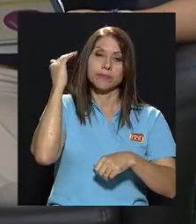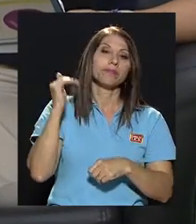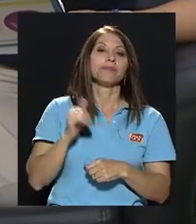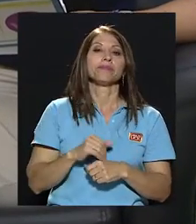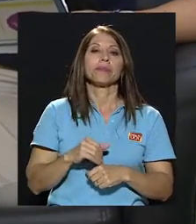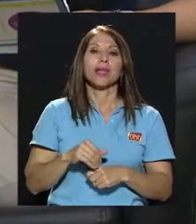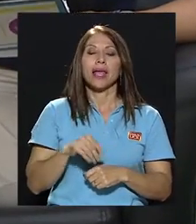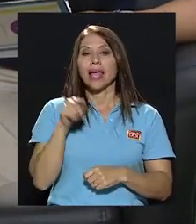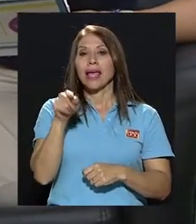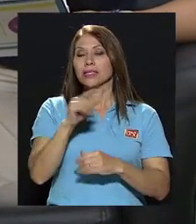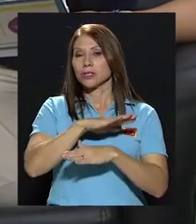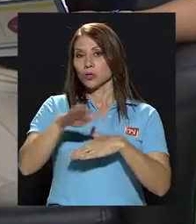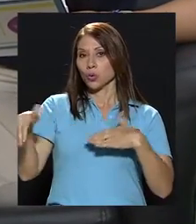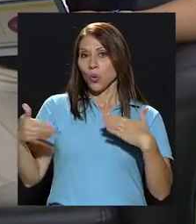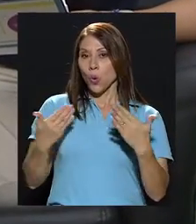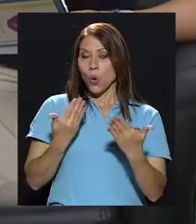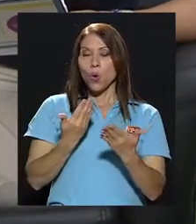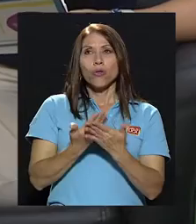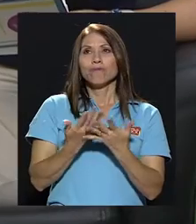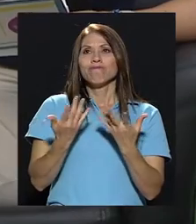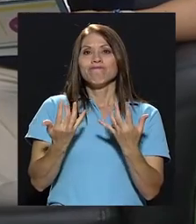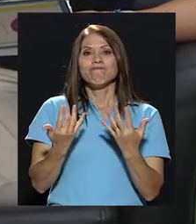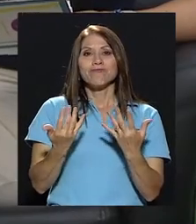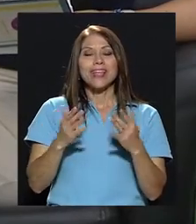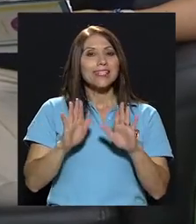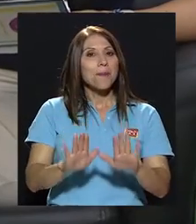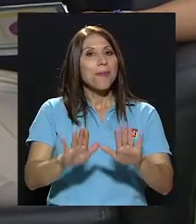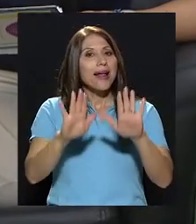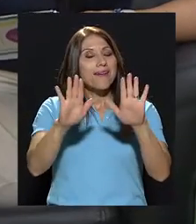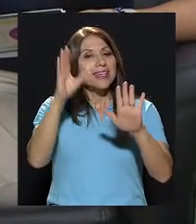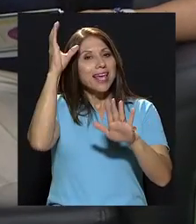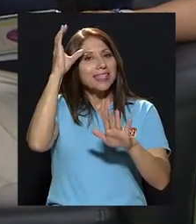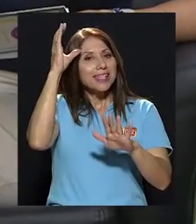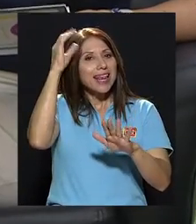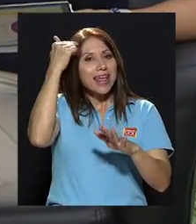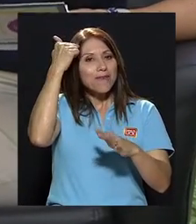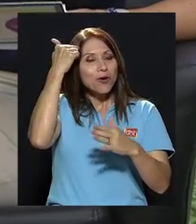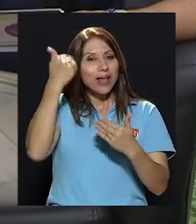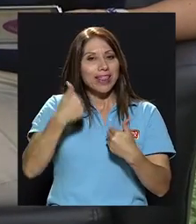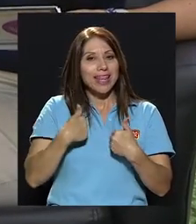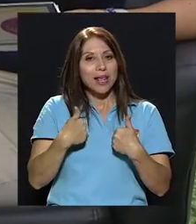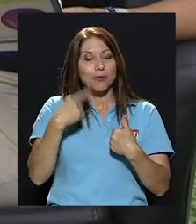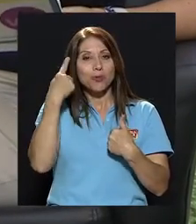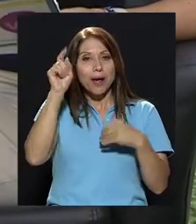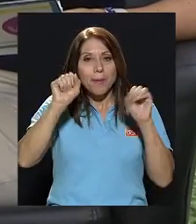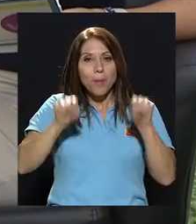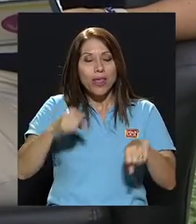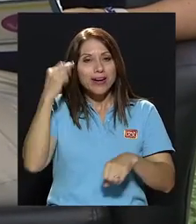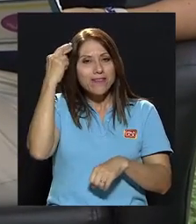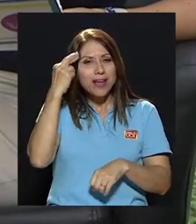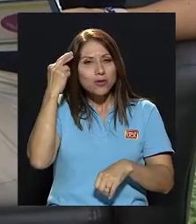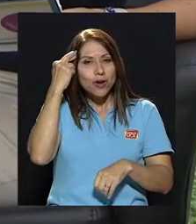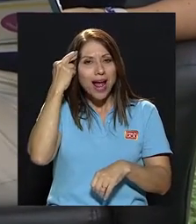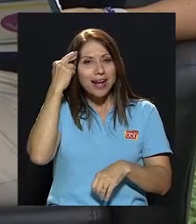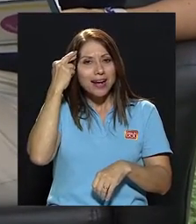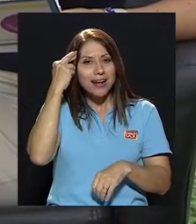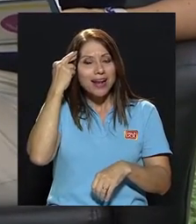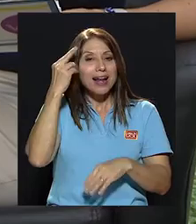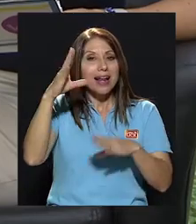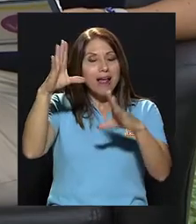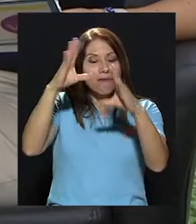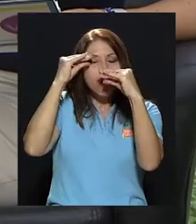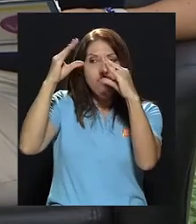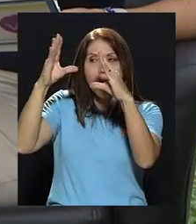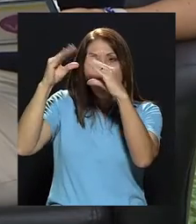cognoscitiva, es toda esa maravilla de cerebro que tenemos para poder razonar cada una de las